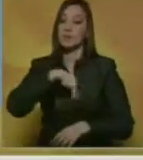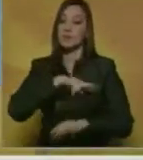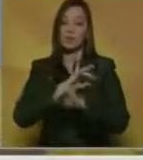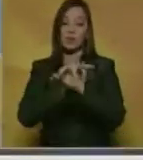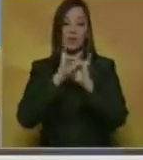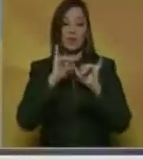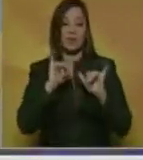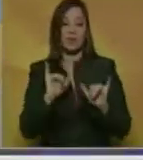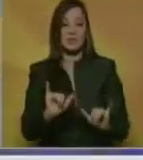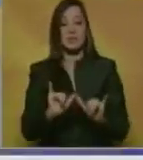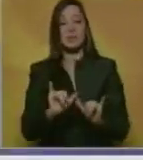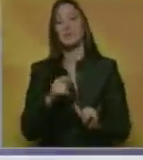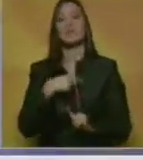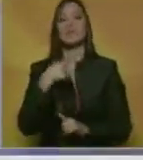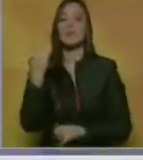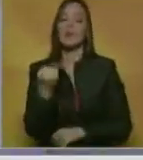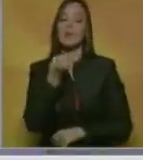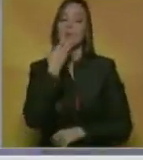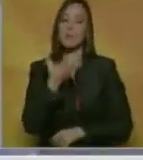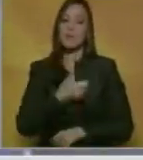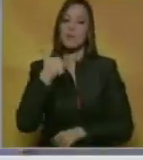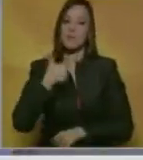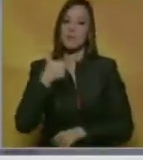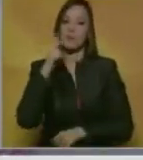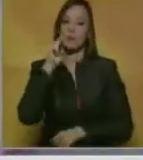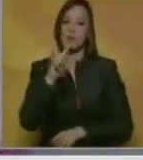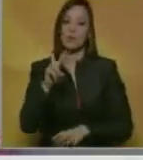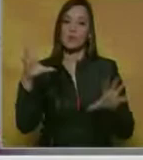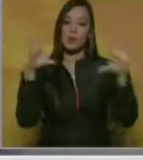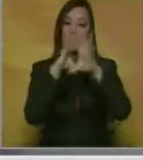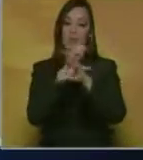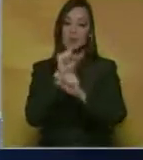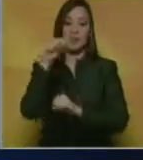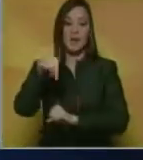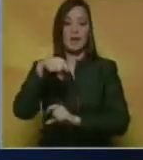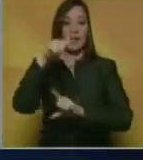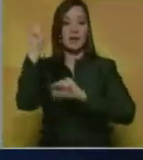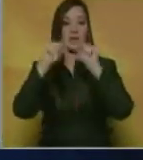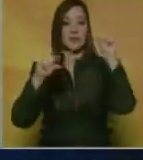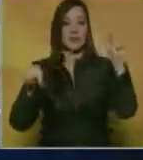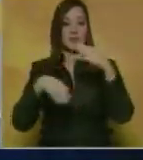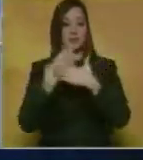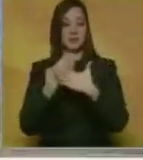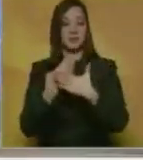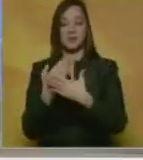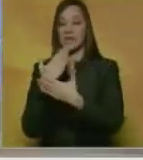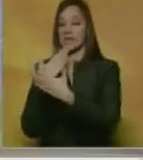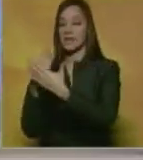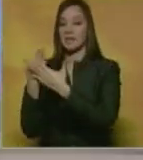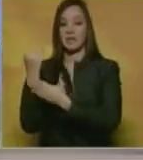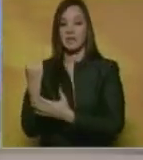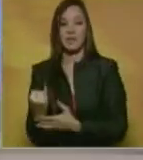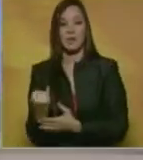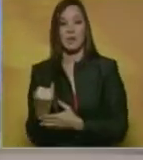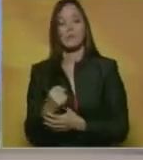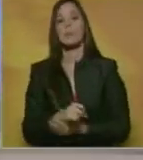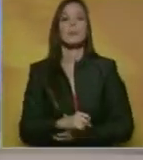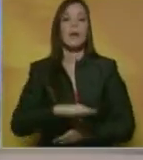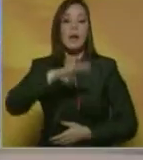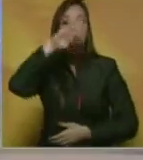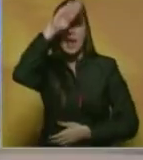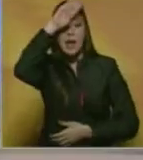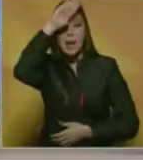más al final. Yo soy Federica Guzmán que tengan buen provecho y los espero esta noche aquí en Estrenos y Estrellas. Muchísimas gracias Federica y el Papa